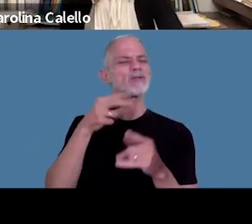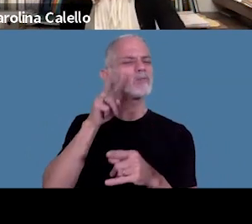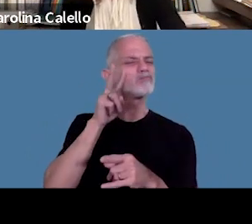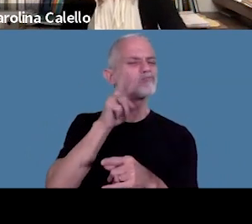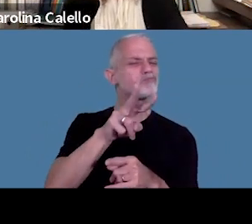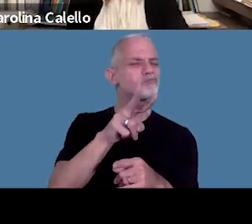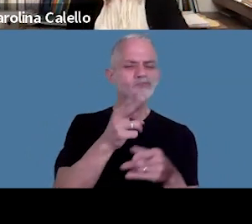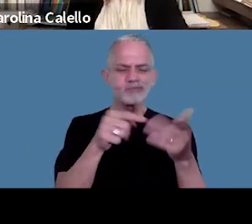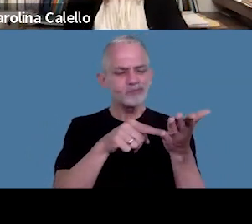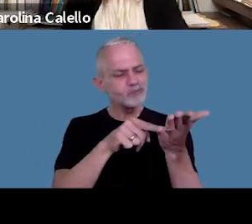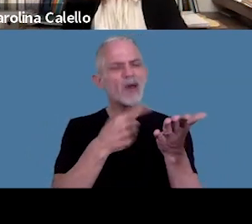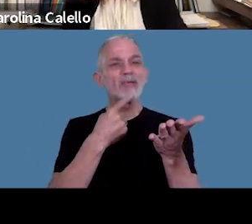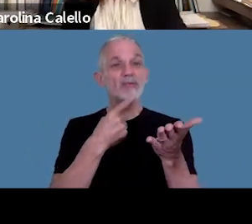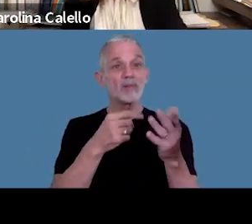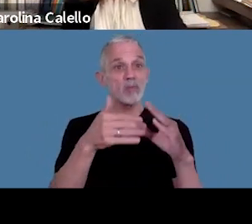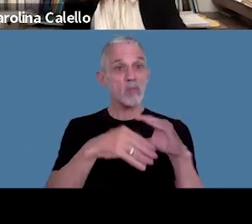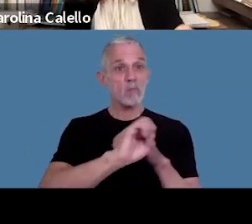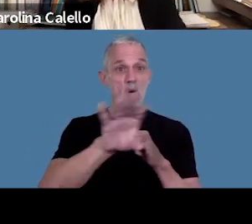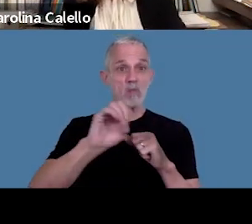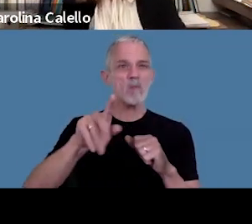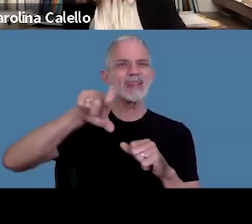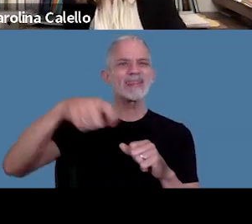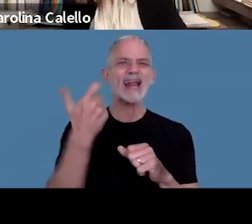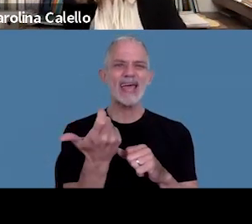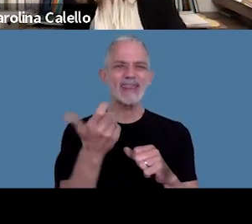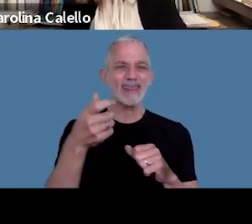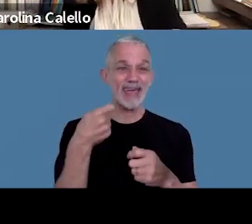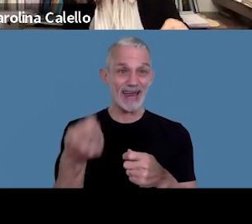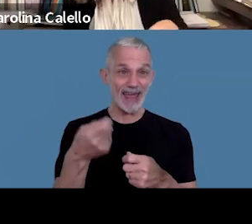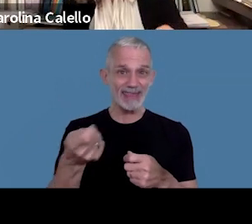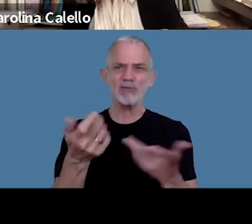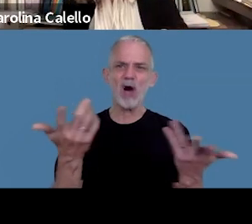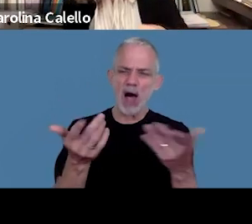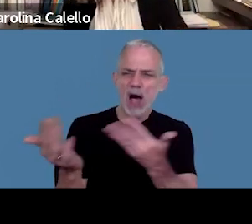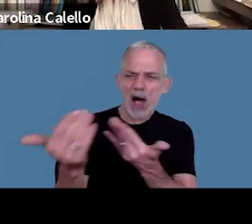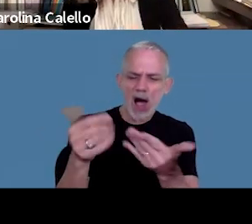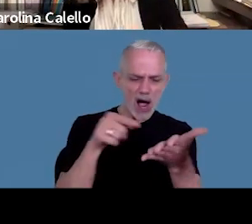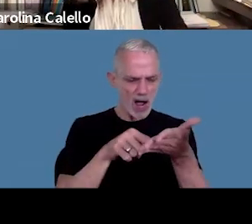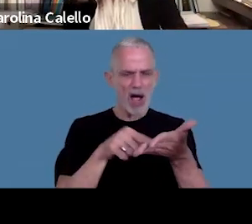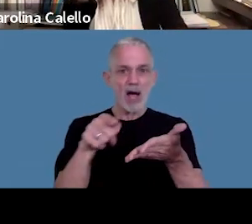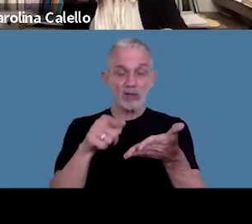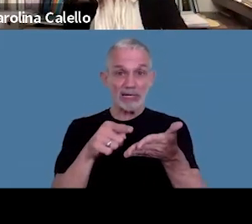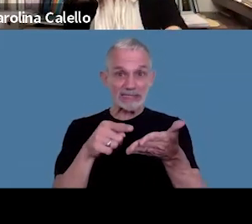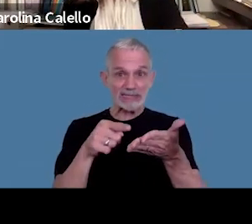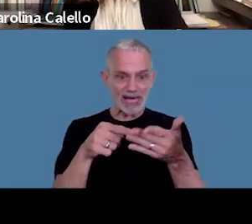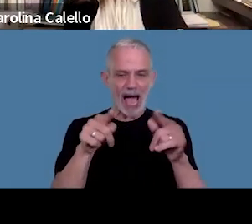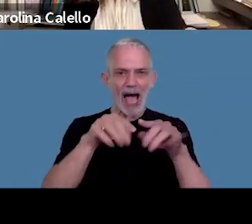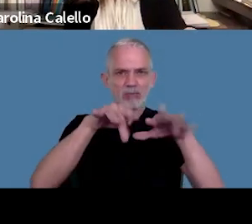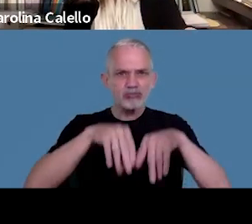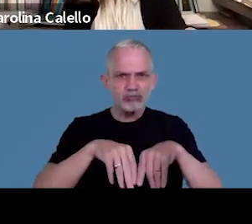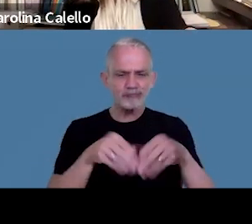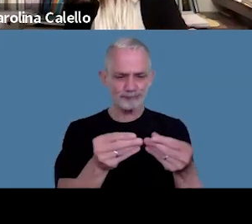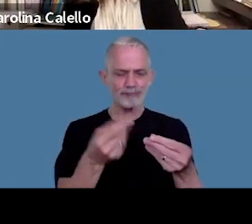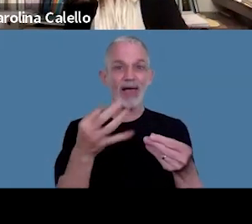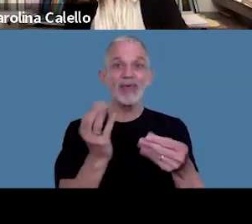dicen que se circularizaron a las tarjetas de crédito y que informaron tal cosa esas circularizaciones tienen que estar